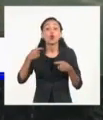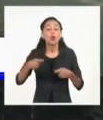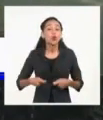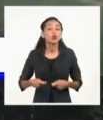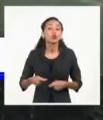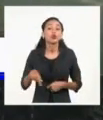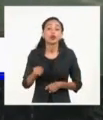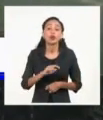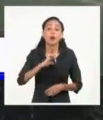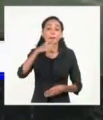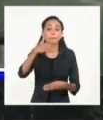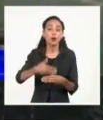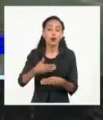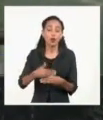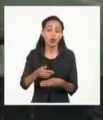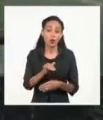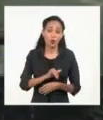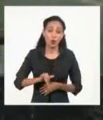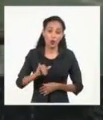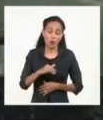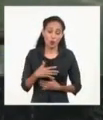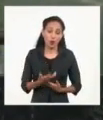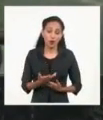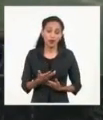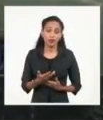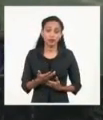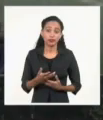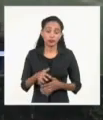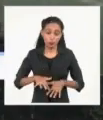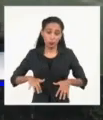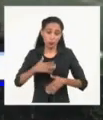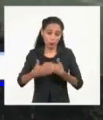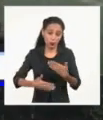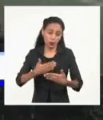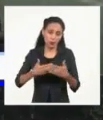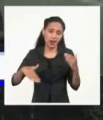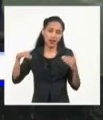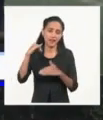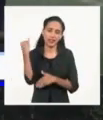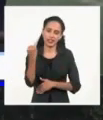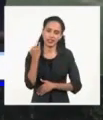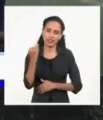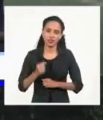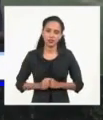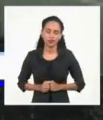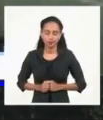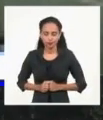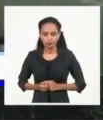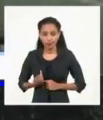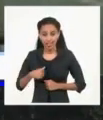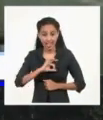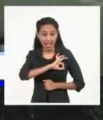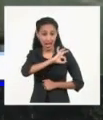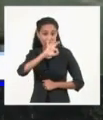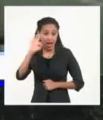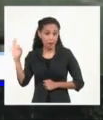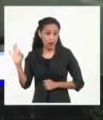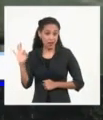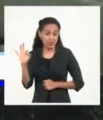insostenible orden internacional prevaleciente. Jamás la humanidad